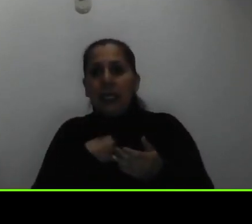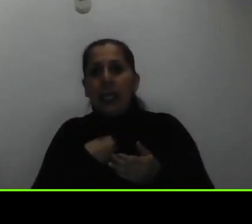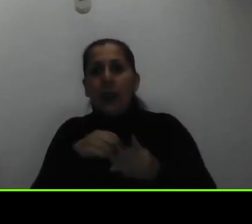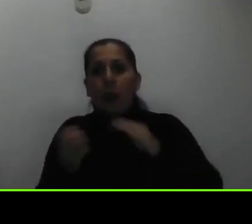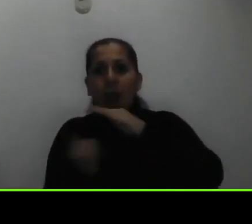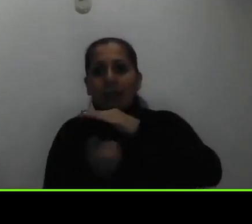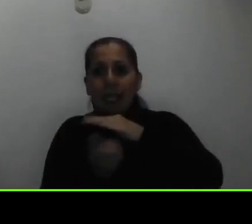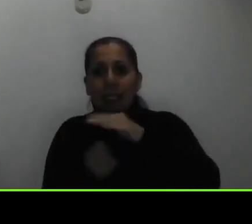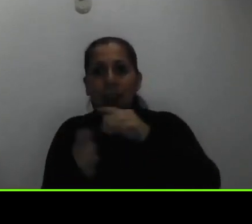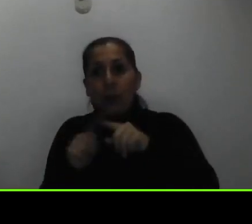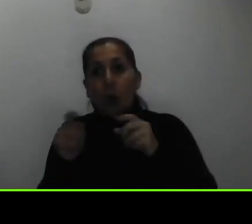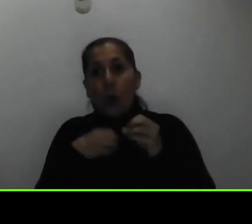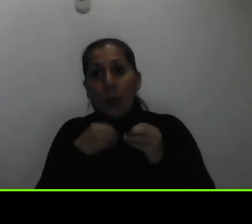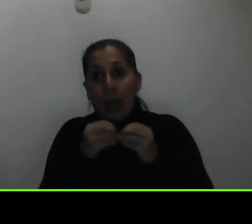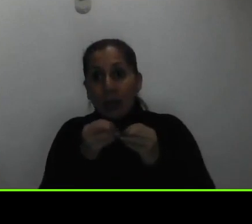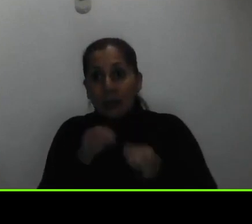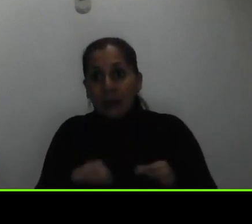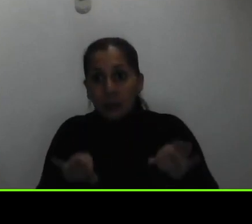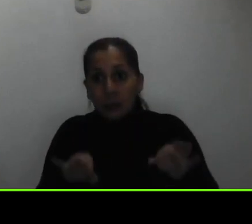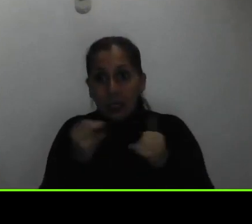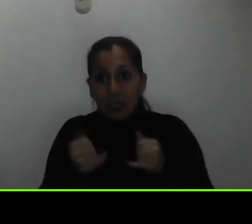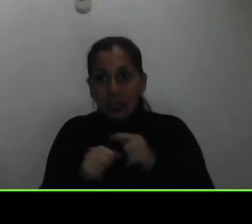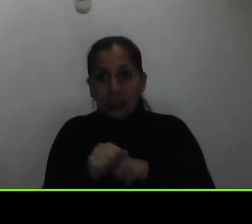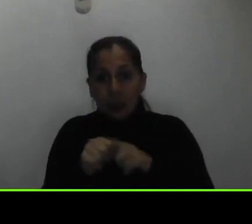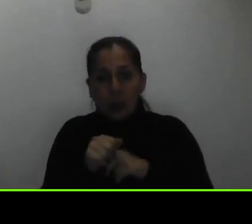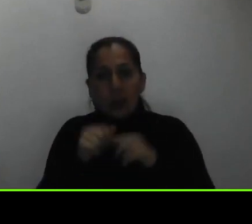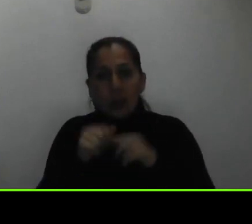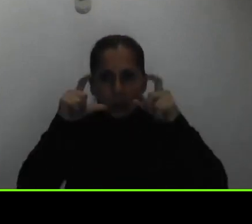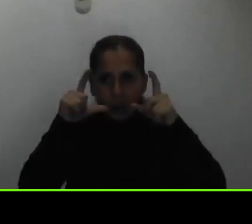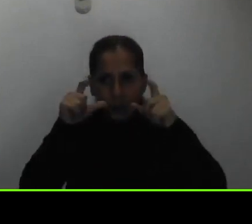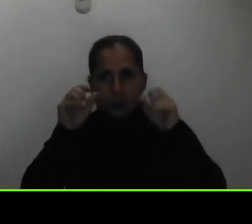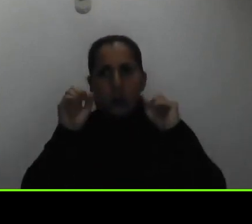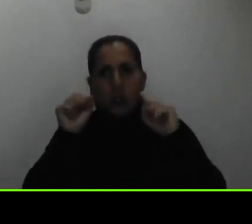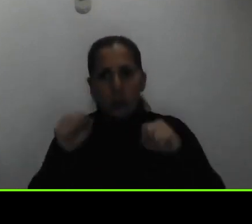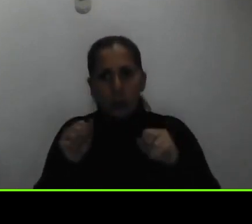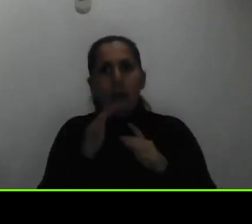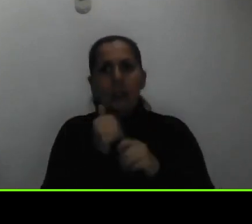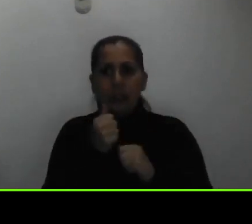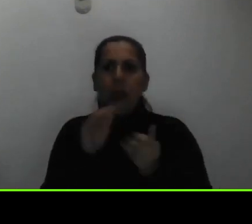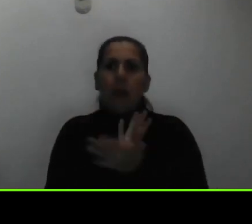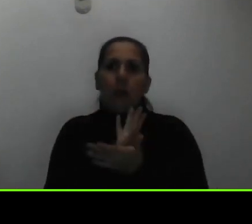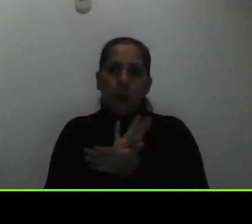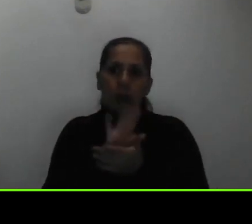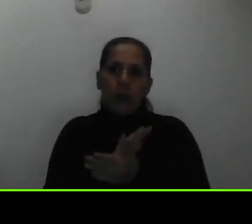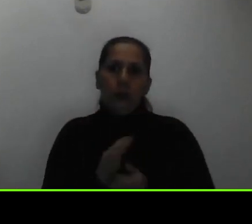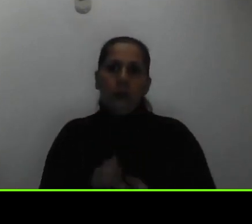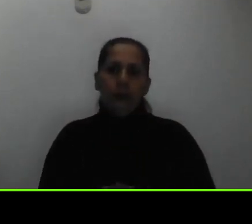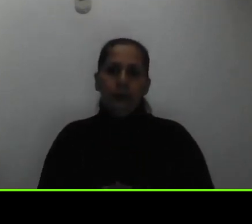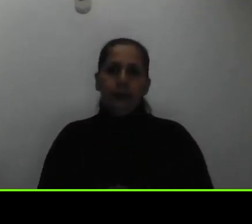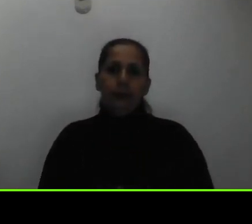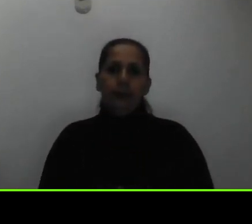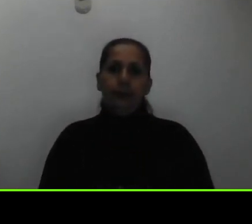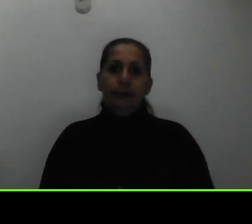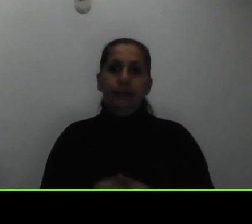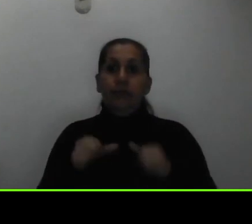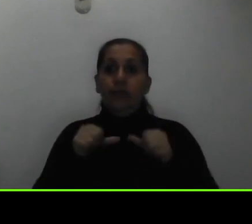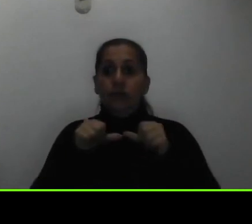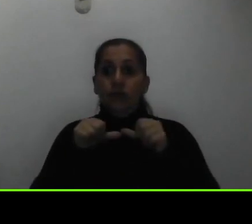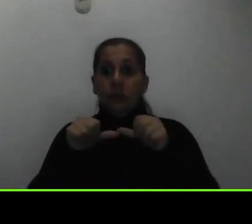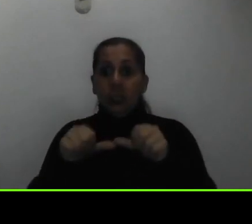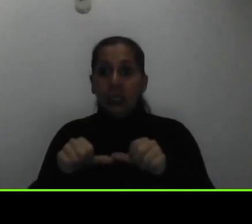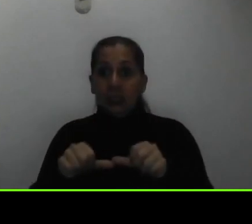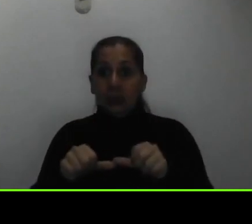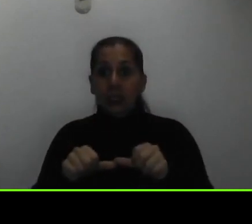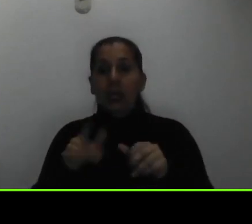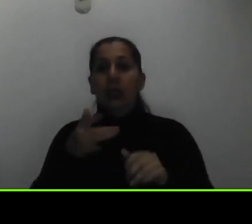más práctico creo en este punto es una foto que podríamos tomar a la documentación la vigencia tenemos